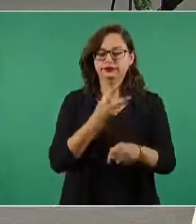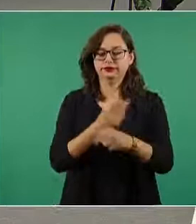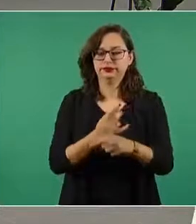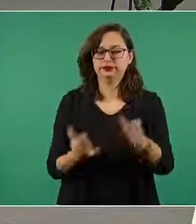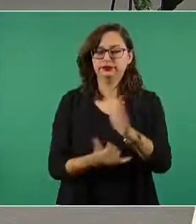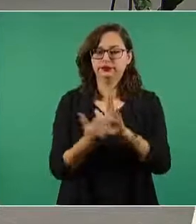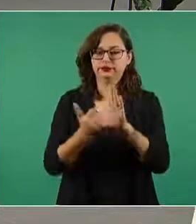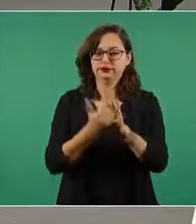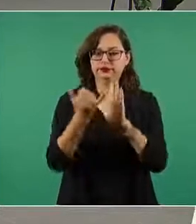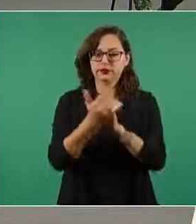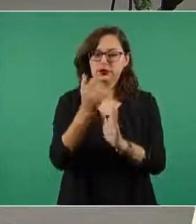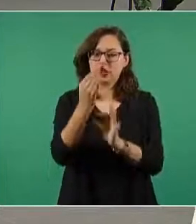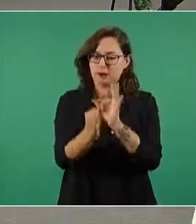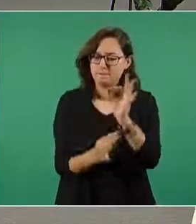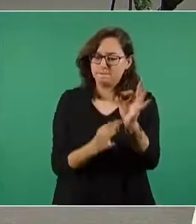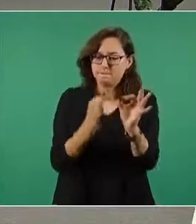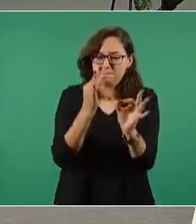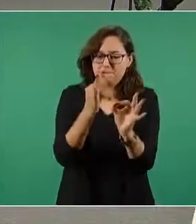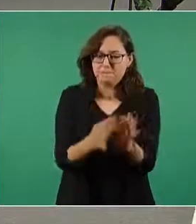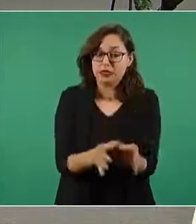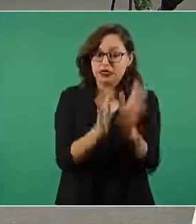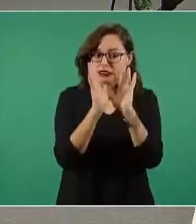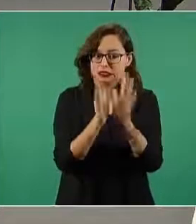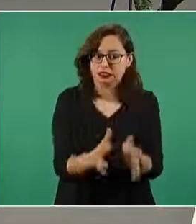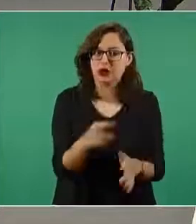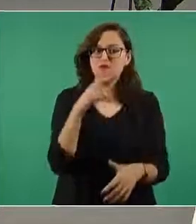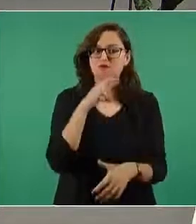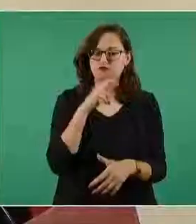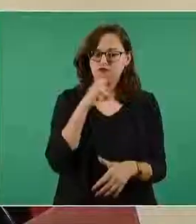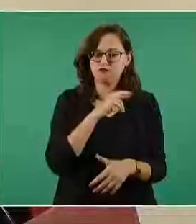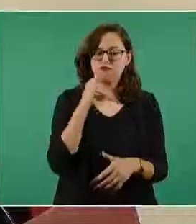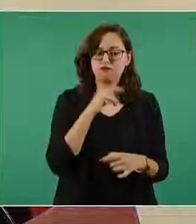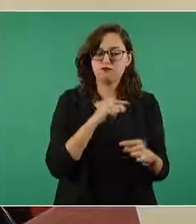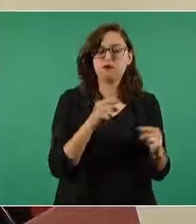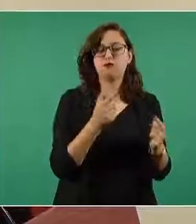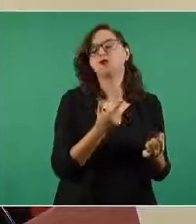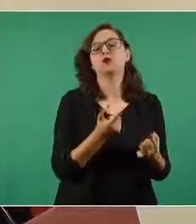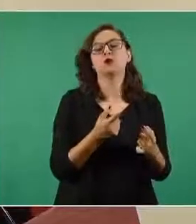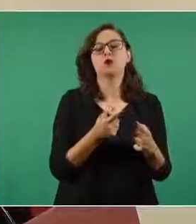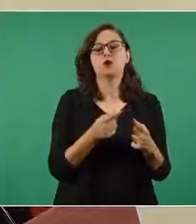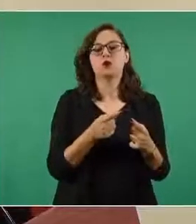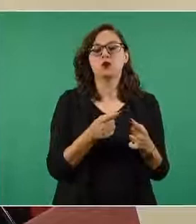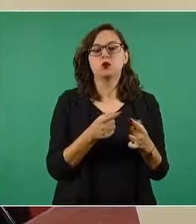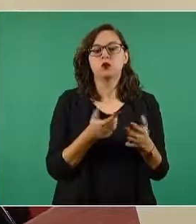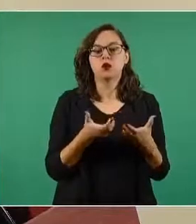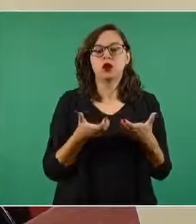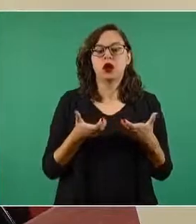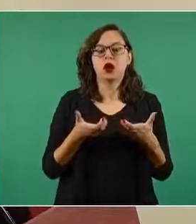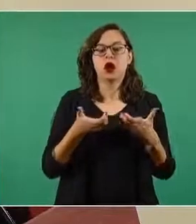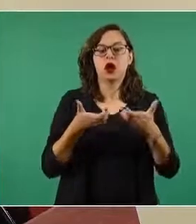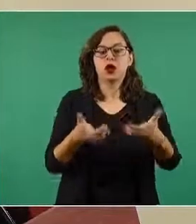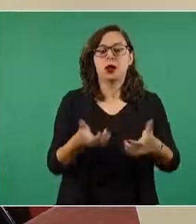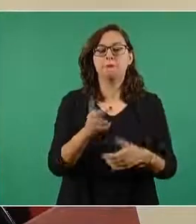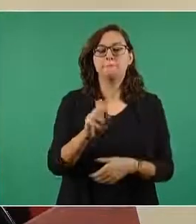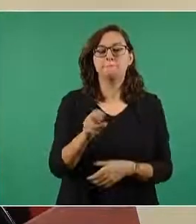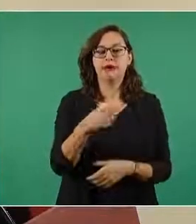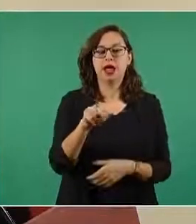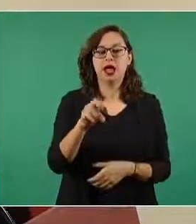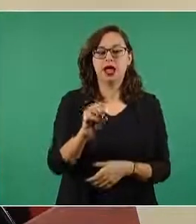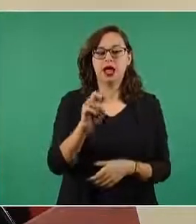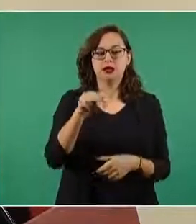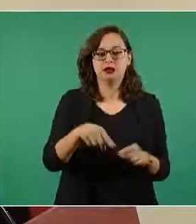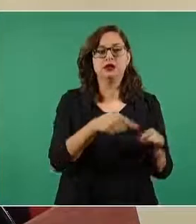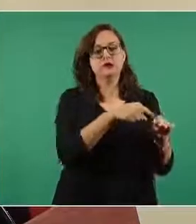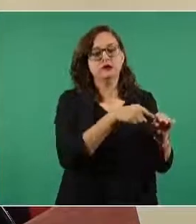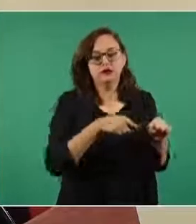con vialidades que conecten al circuito exterior mexiquense por la parte de atrás por la autopista Peñón Texcoco se conectan con esta